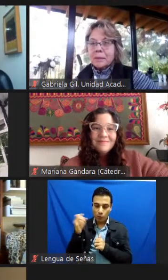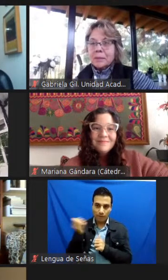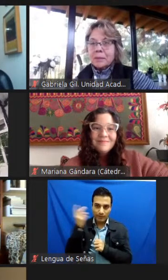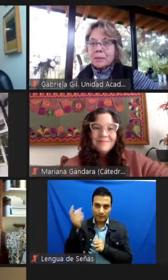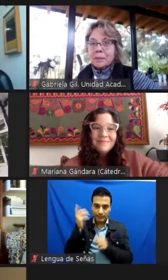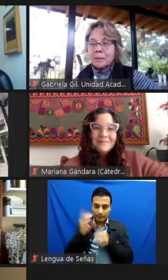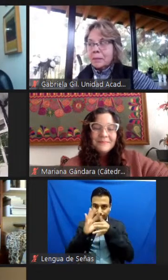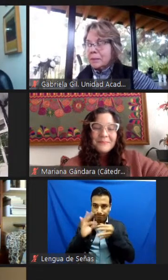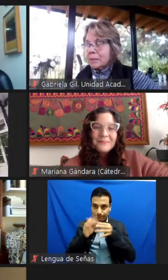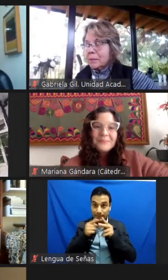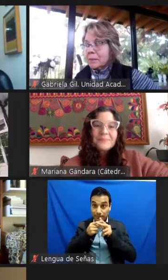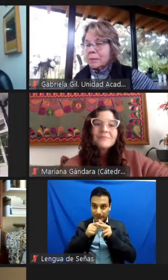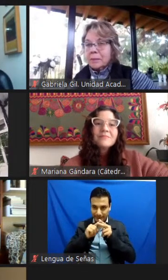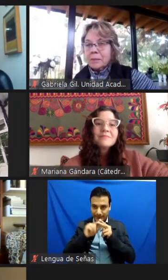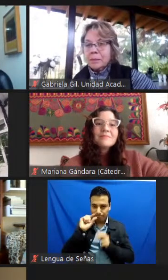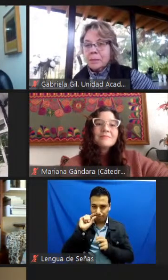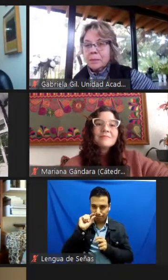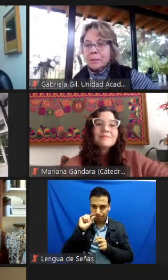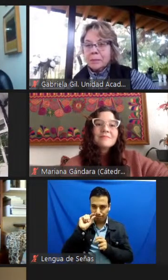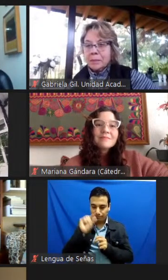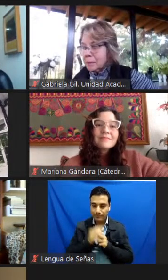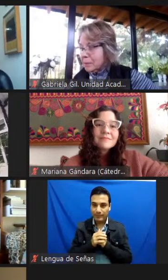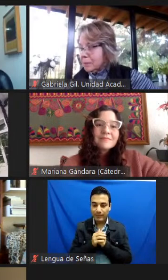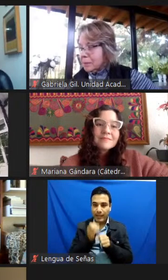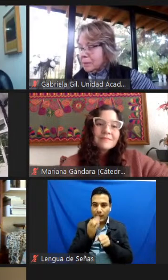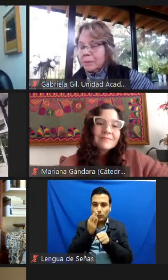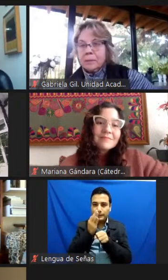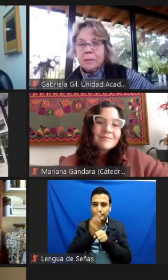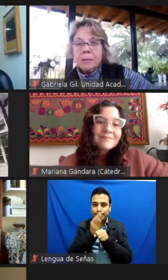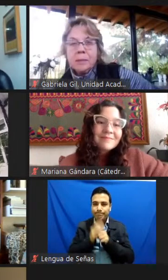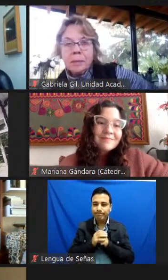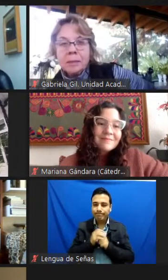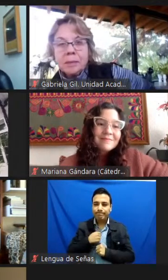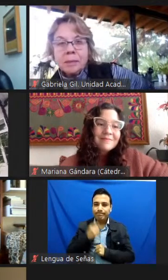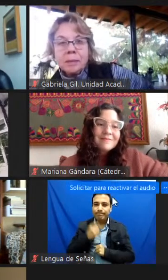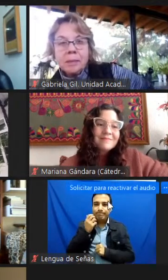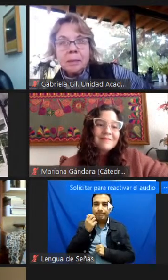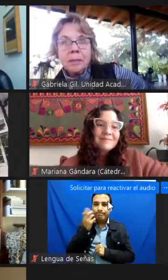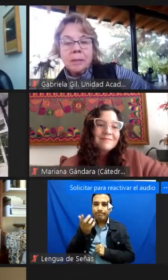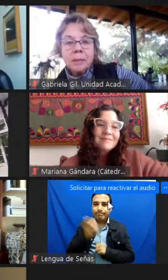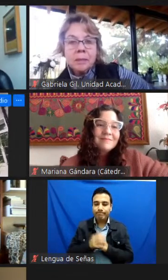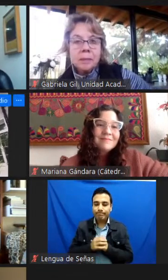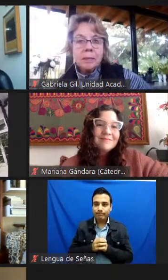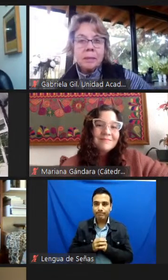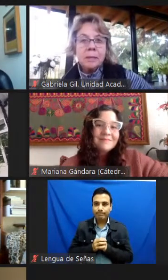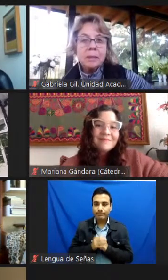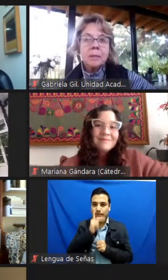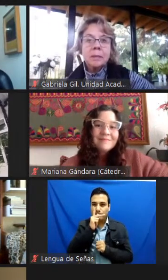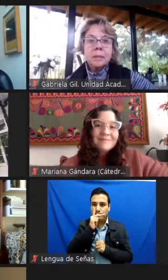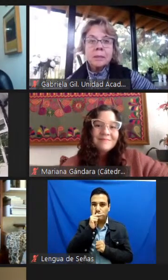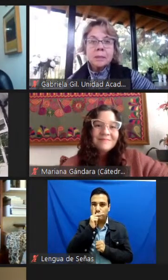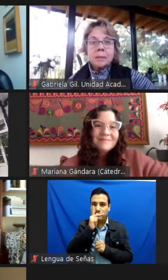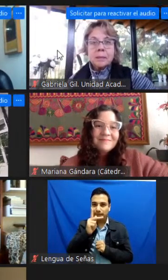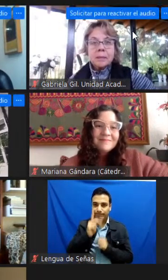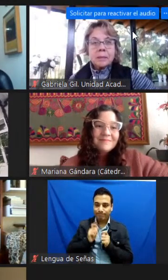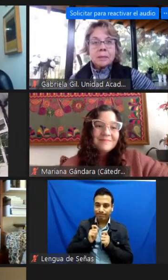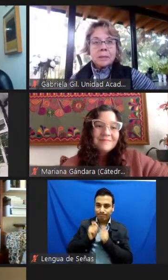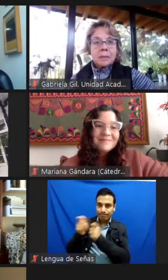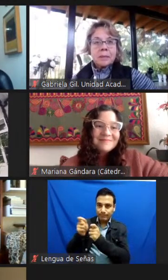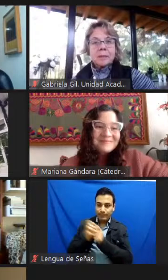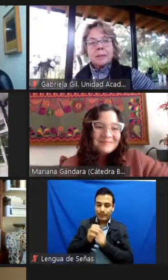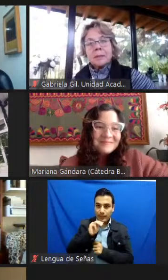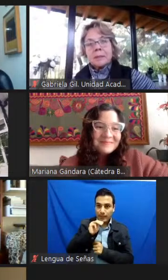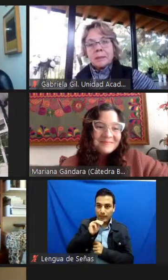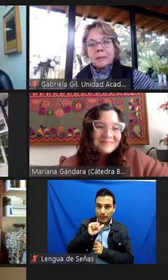momento. Me gustaría, para iniciar, dar las palabras, ceder la palabra a Mariana Gándara.